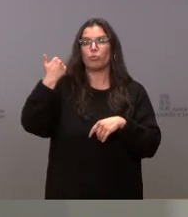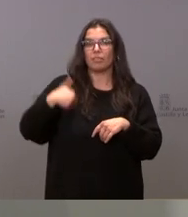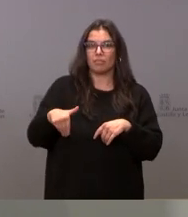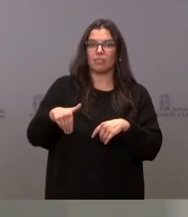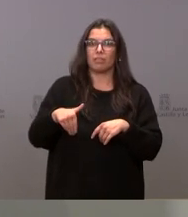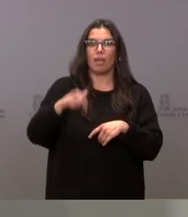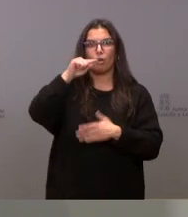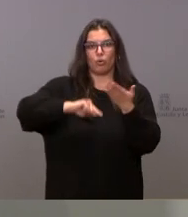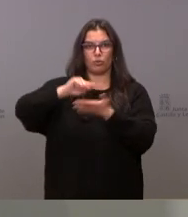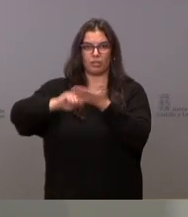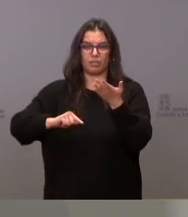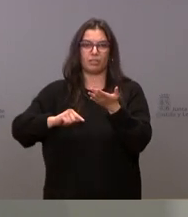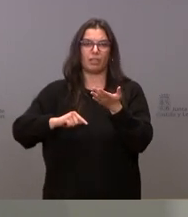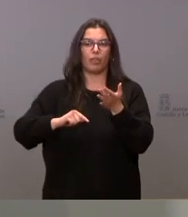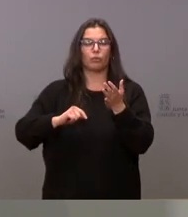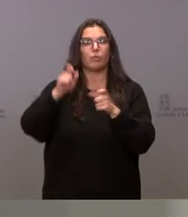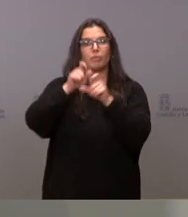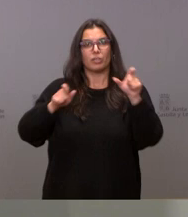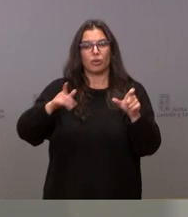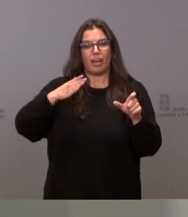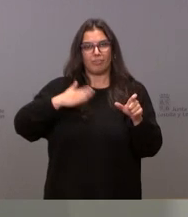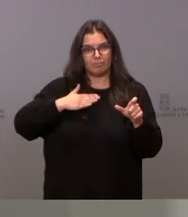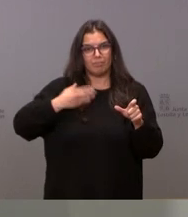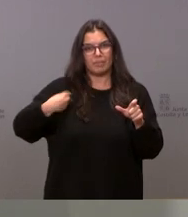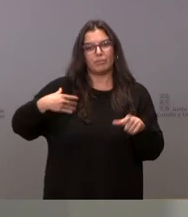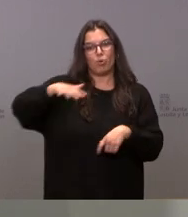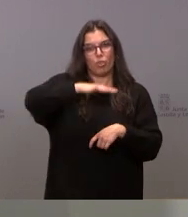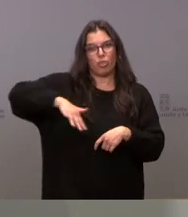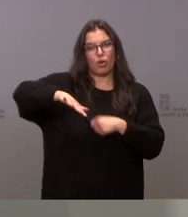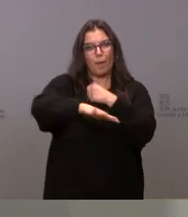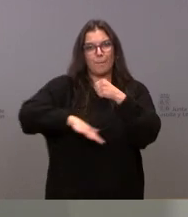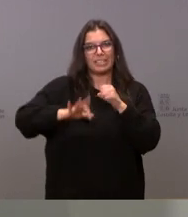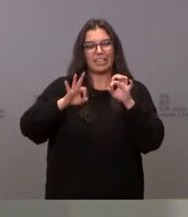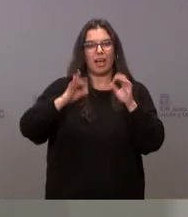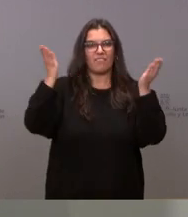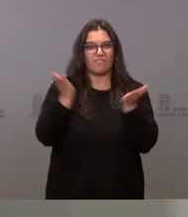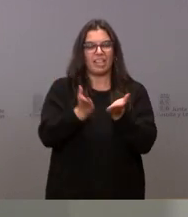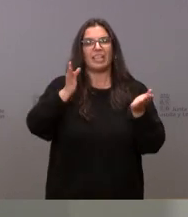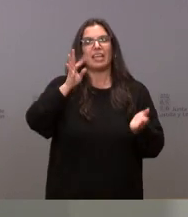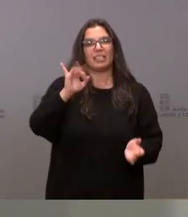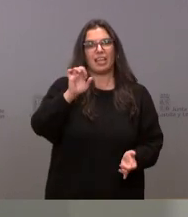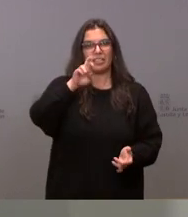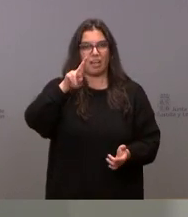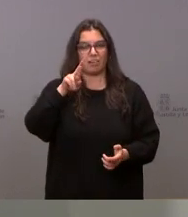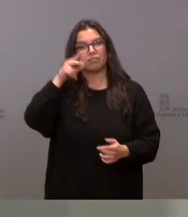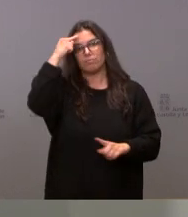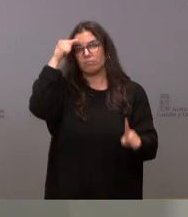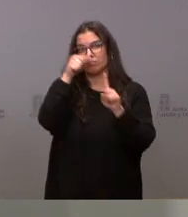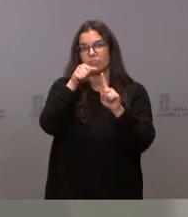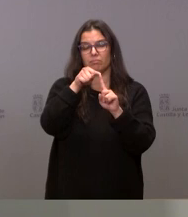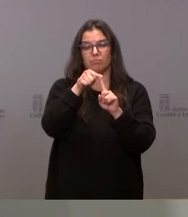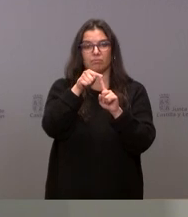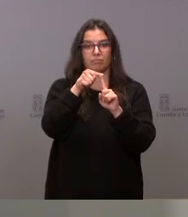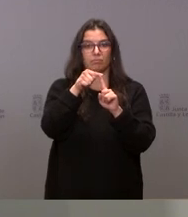contratados a ciudadanos pertenecientes de las zonas básicas de salud del Valle del Tietar, destinados al